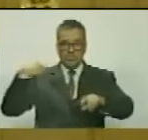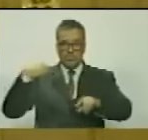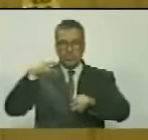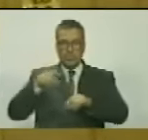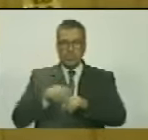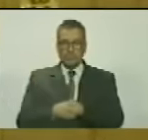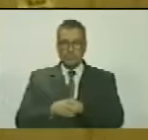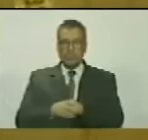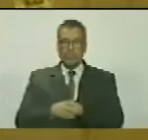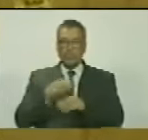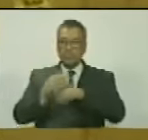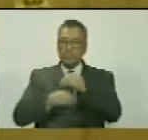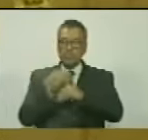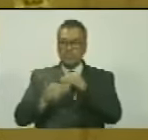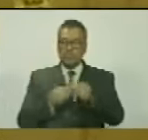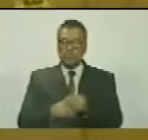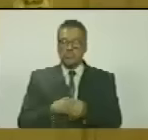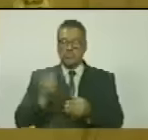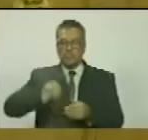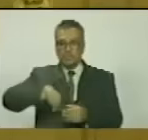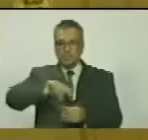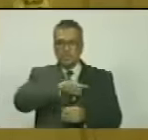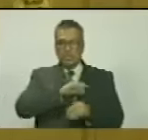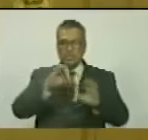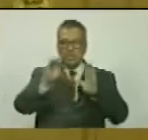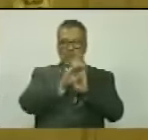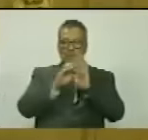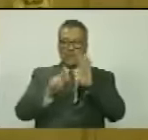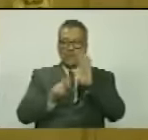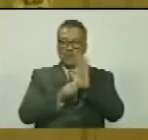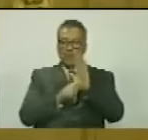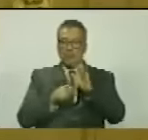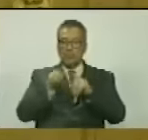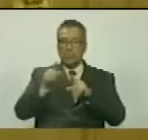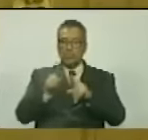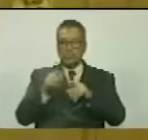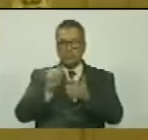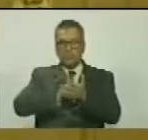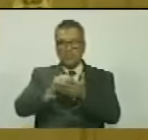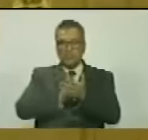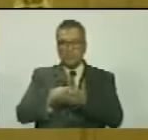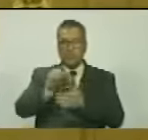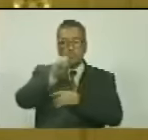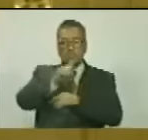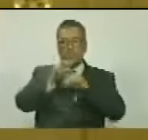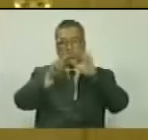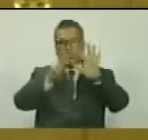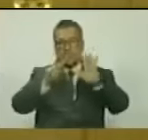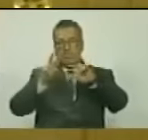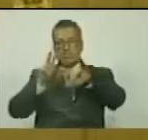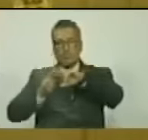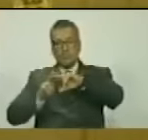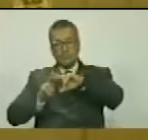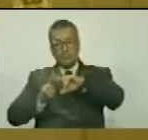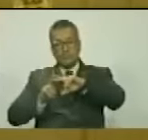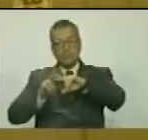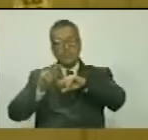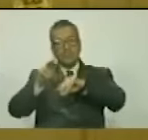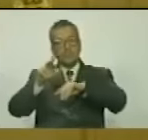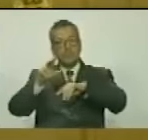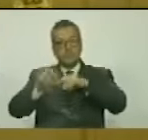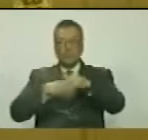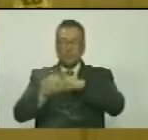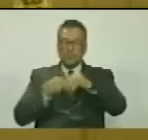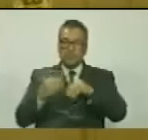conforme a lo establecido en nuestra Constitución, en su artículo 187, para poder